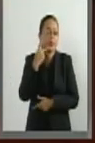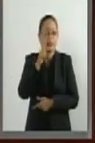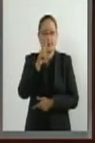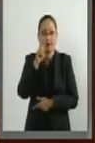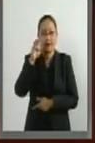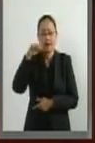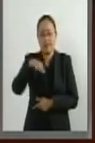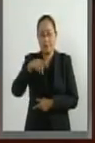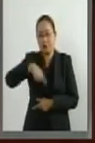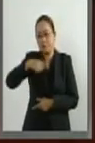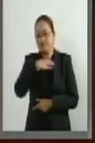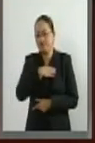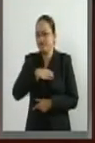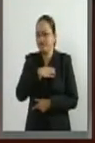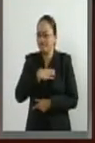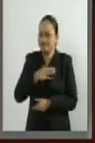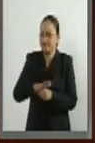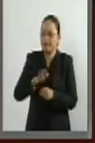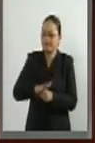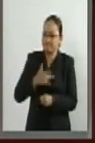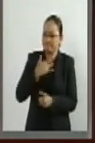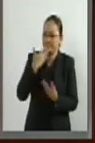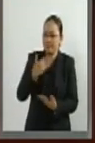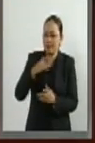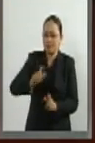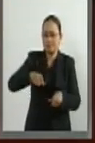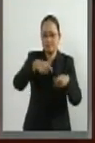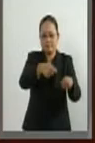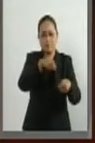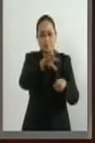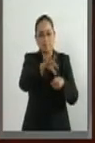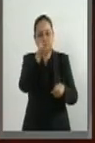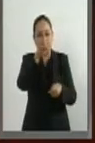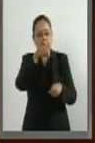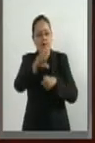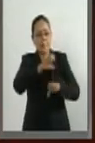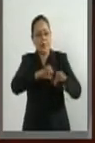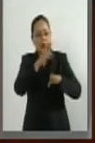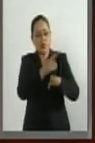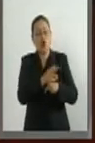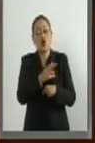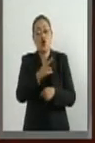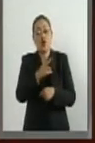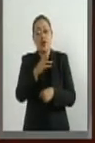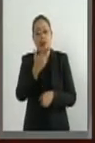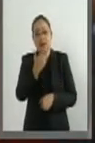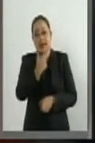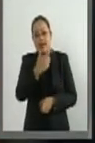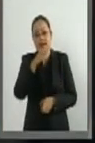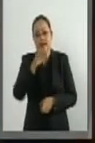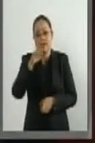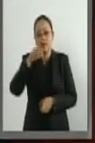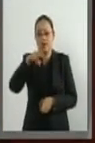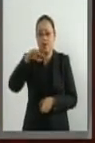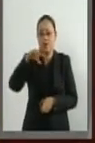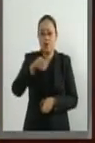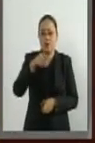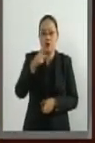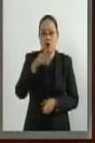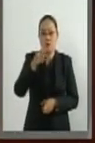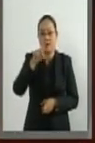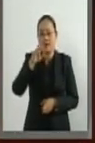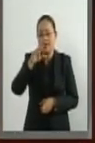nos congratulamos por la ratificación del embajador Jerónimo Gutiérrez para ocupar esa encomienda